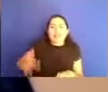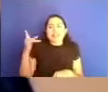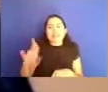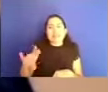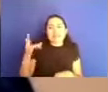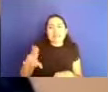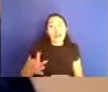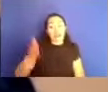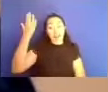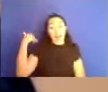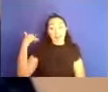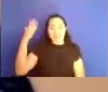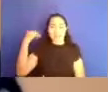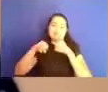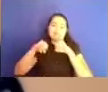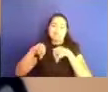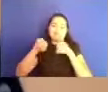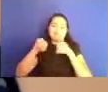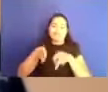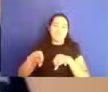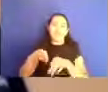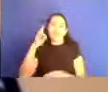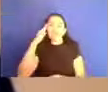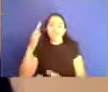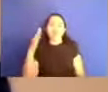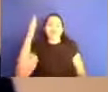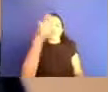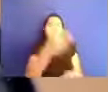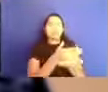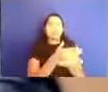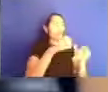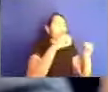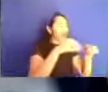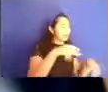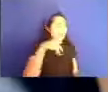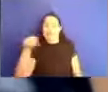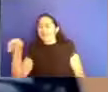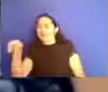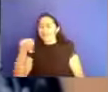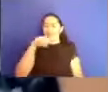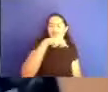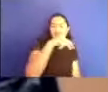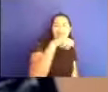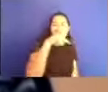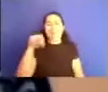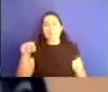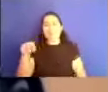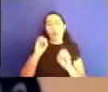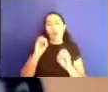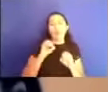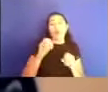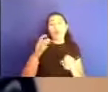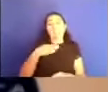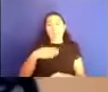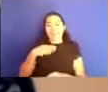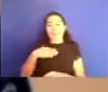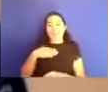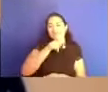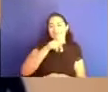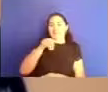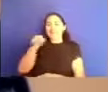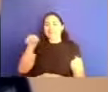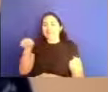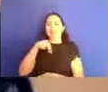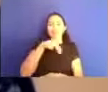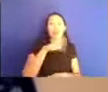cuando estábamos en lo presencial y directo, por lo menos si ibas a la otra oficina y ya caminabas cinco pasitos o ibas al tocador y a veces tener todo en casa,